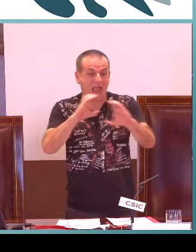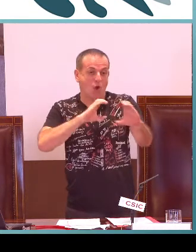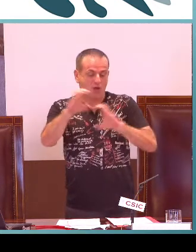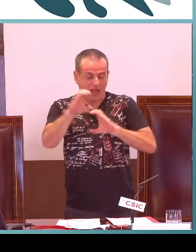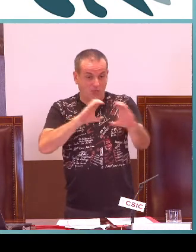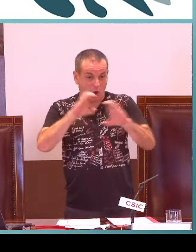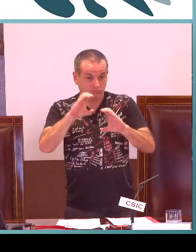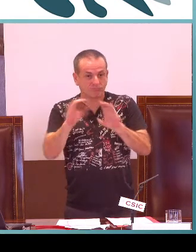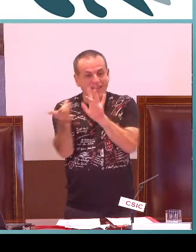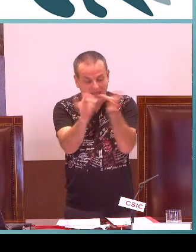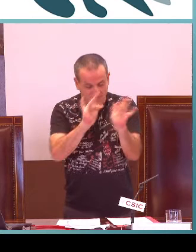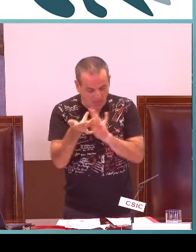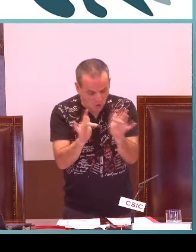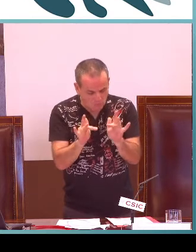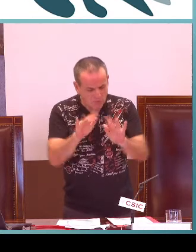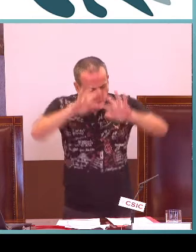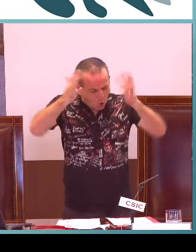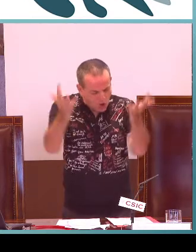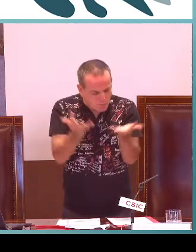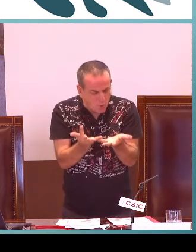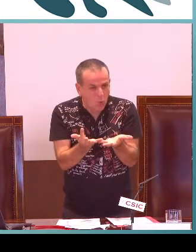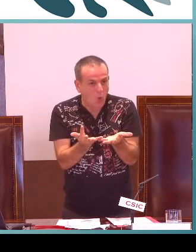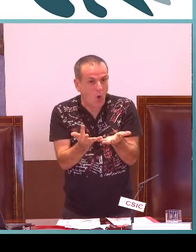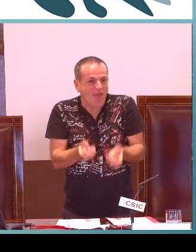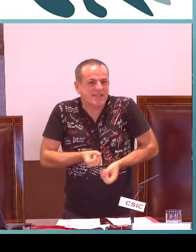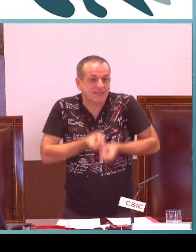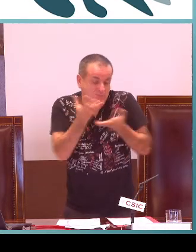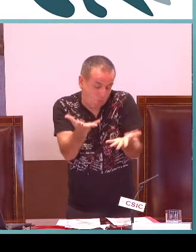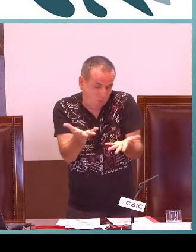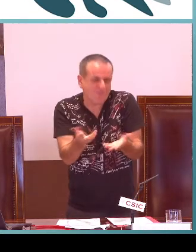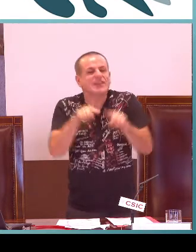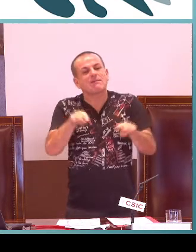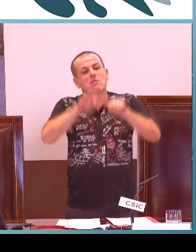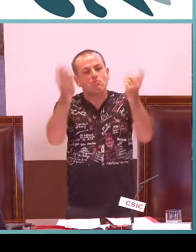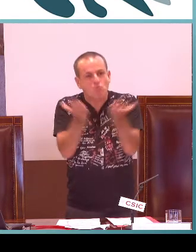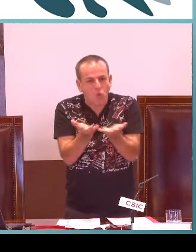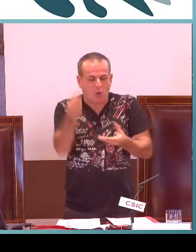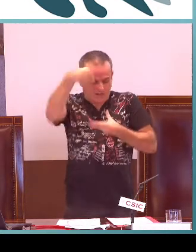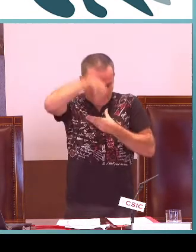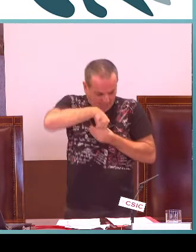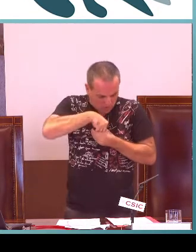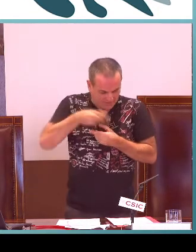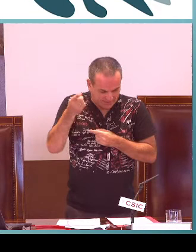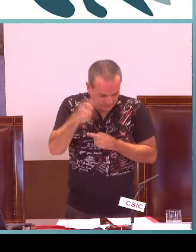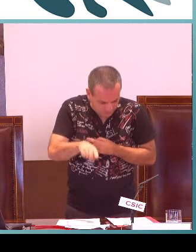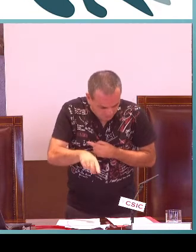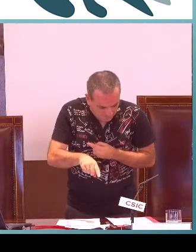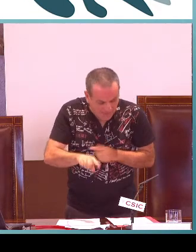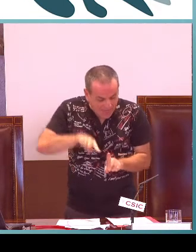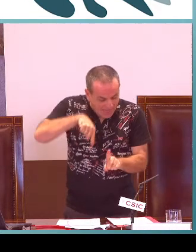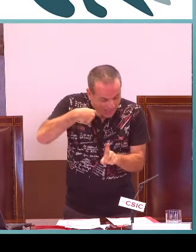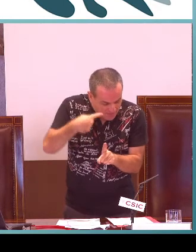debe tener uso de cualquier lengua. Tiene que tener una comunicación, tiene que tener una interacción dentro de un mundo,